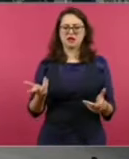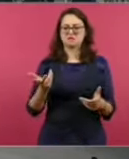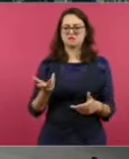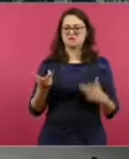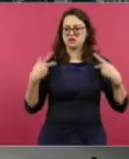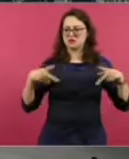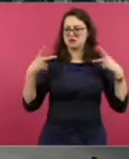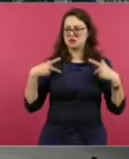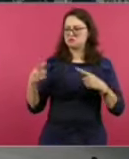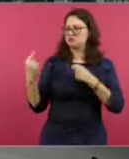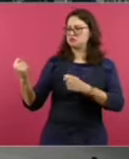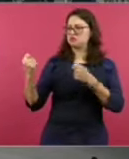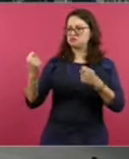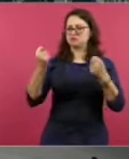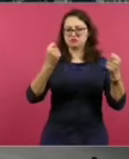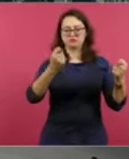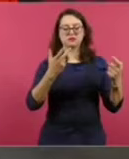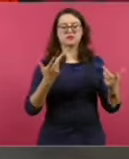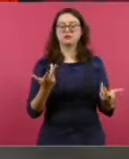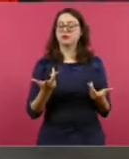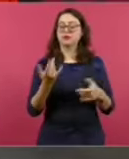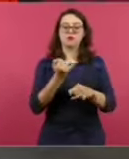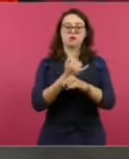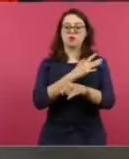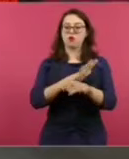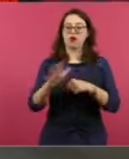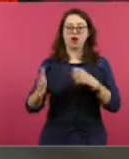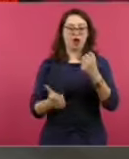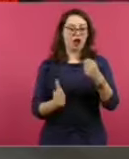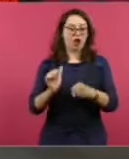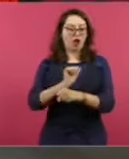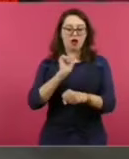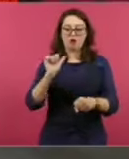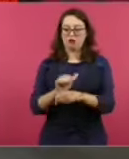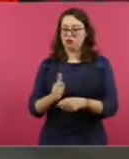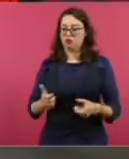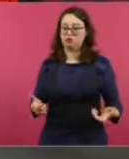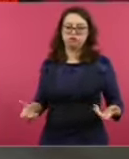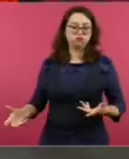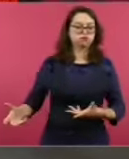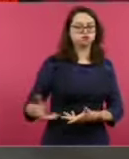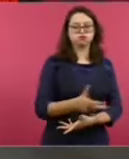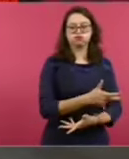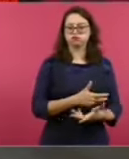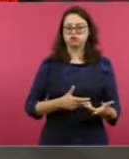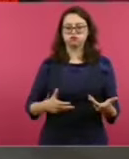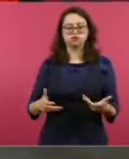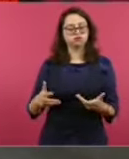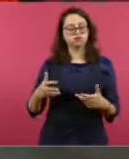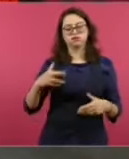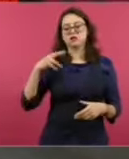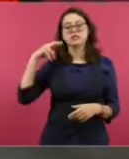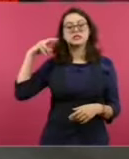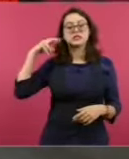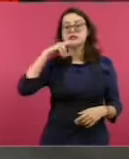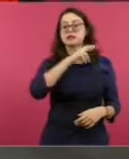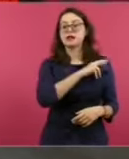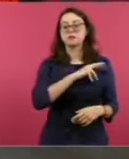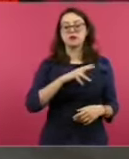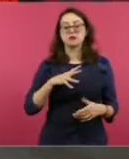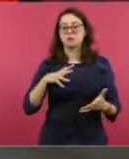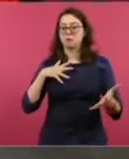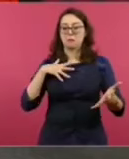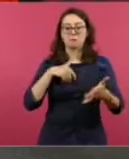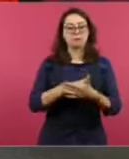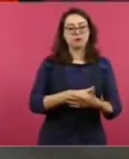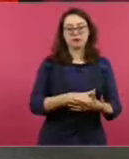en poca superficie de rodamiento con millones de